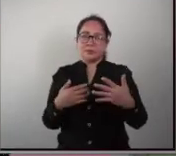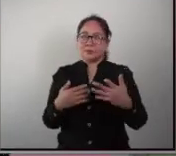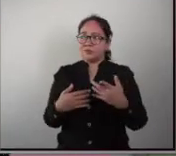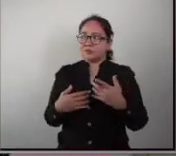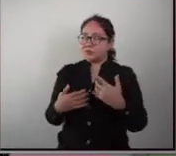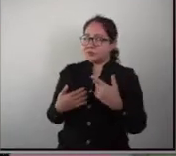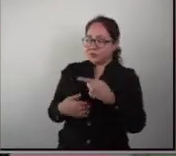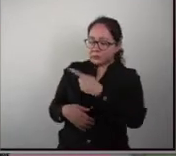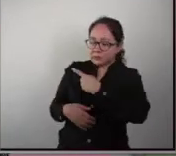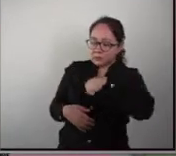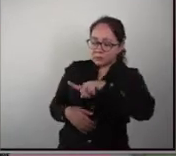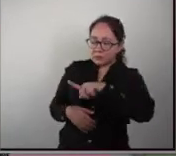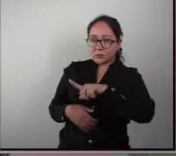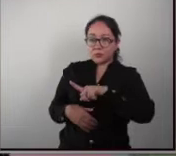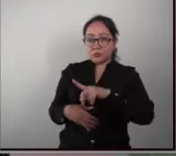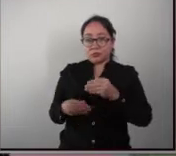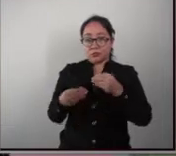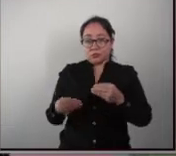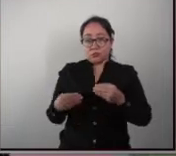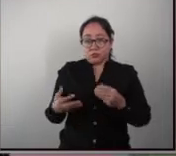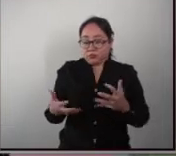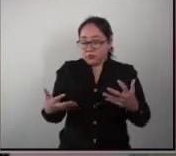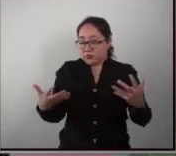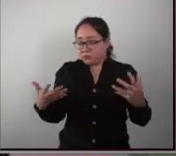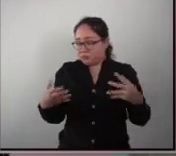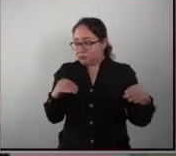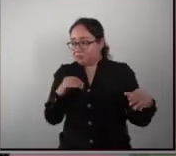con autismo son muy impulsivos